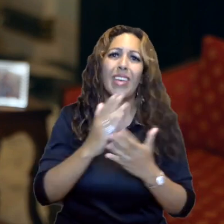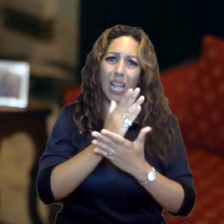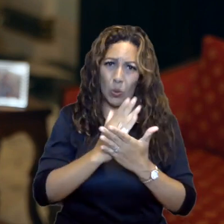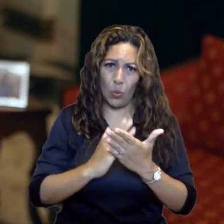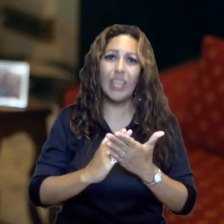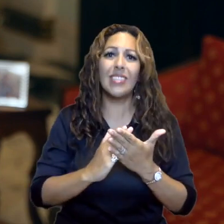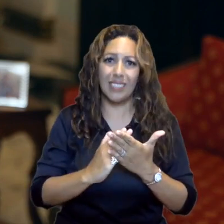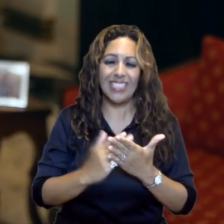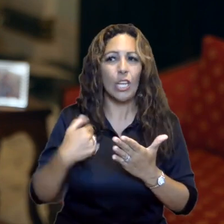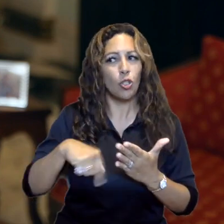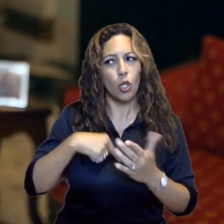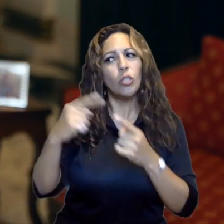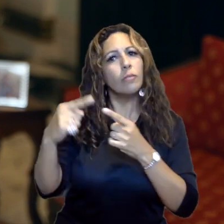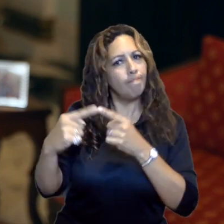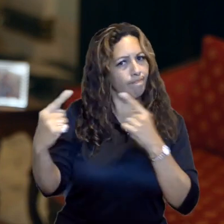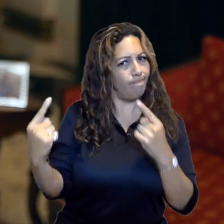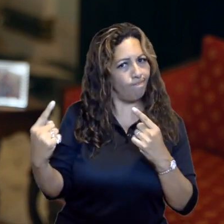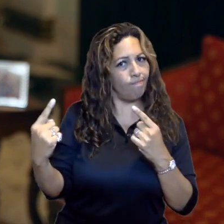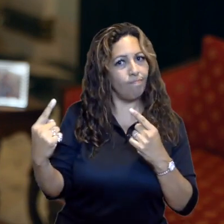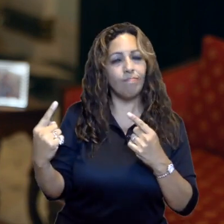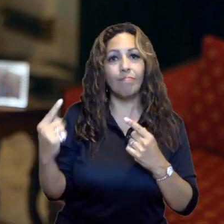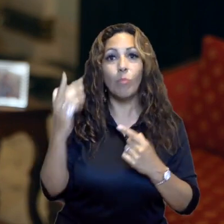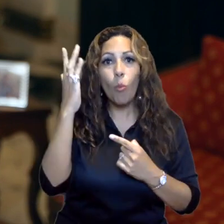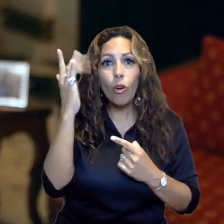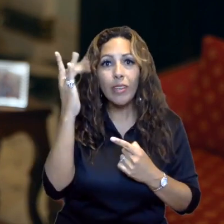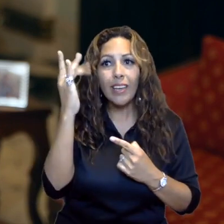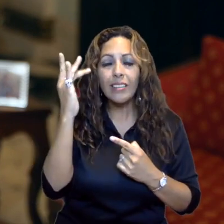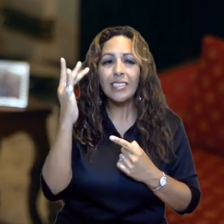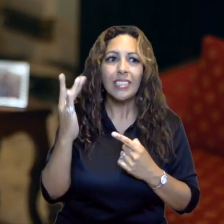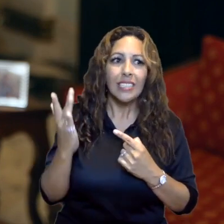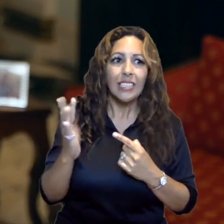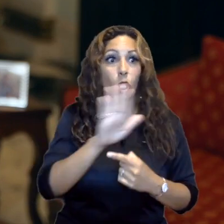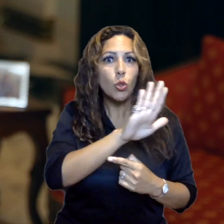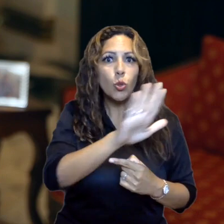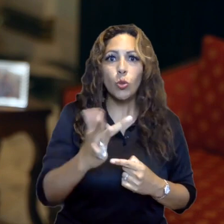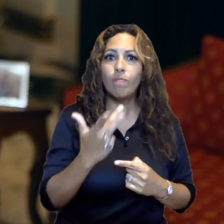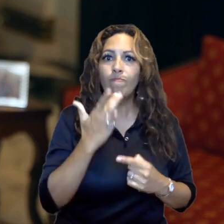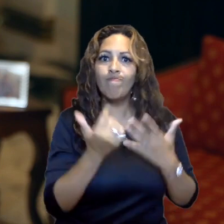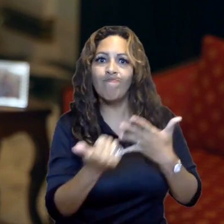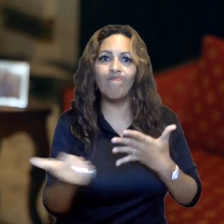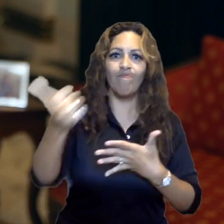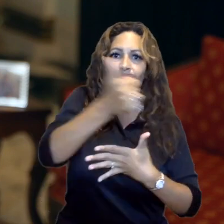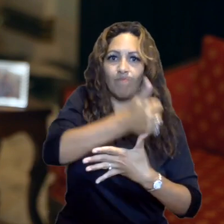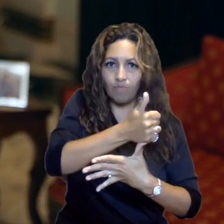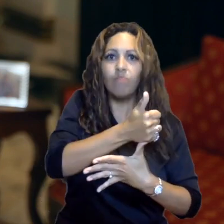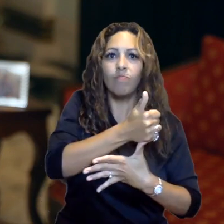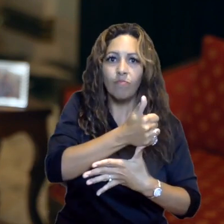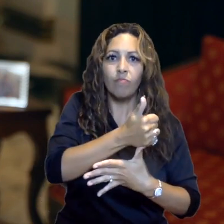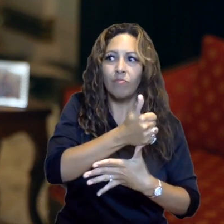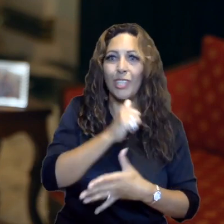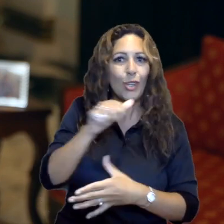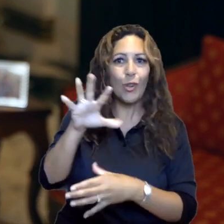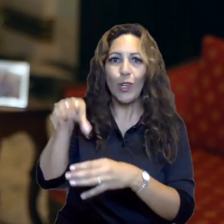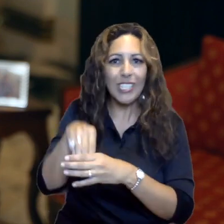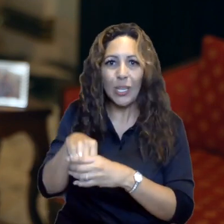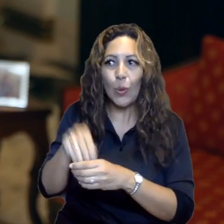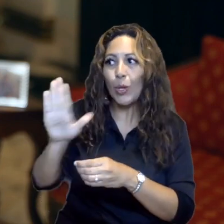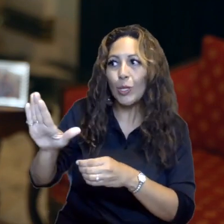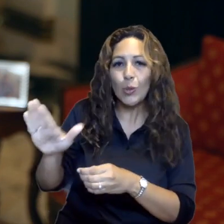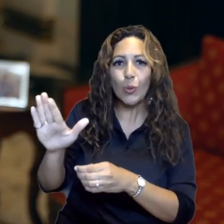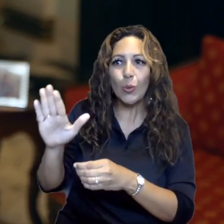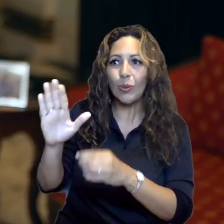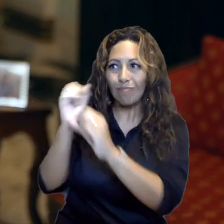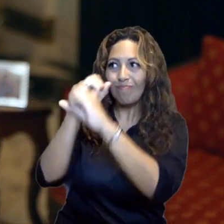quedan áreas importantes en las que diferimos de la Junta, pues atienden tus prioridades y las de todo nuestro pueblo, y no fueron